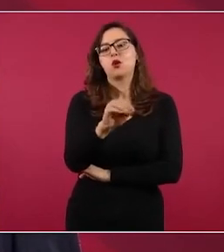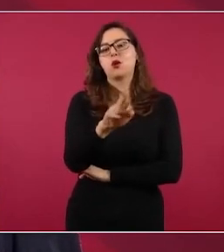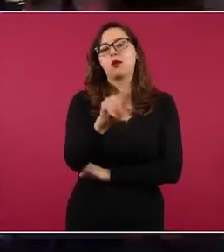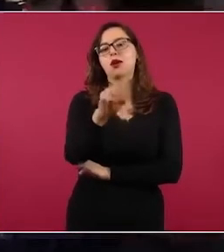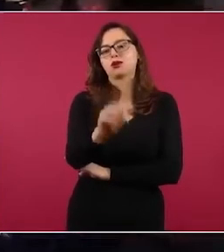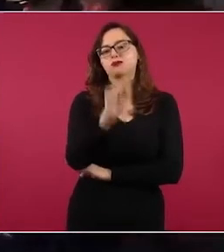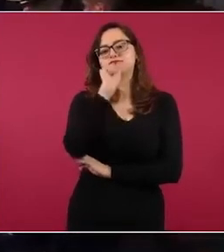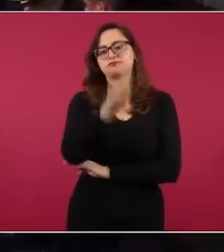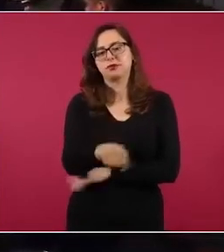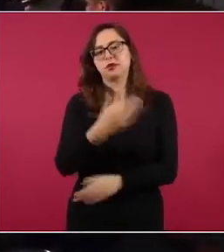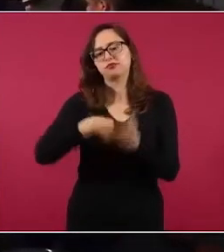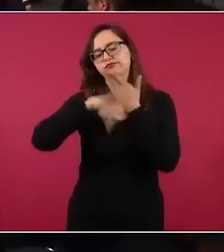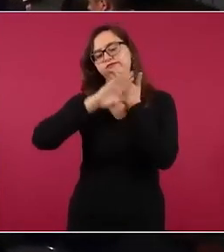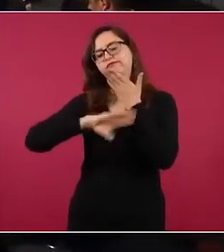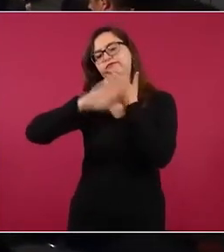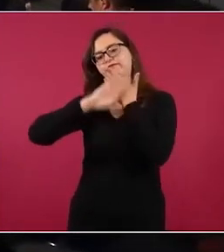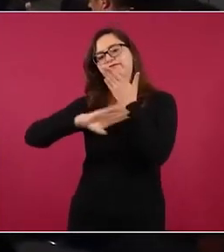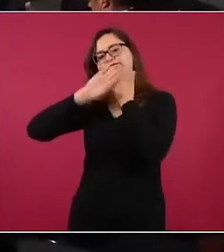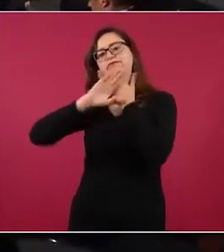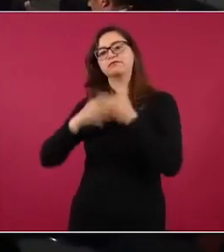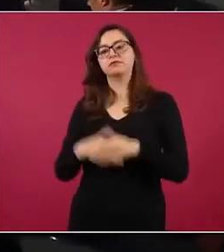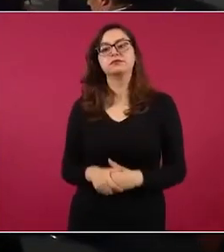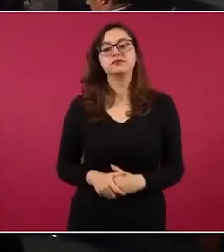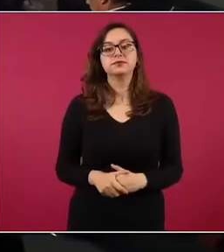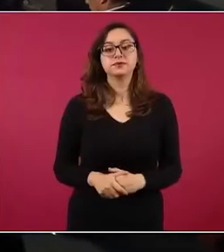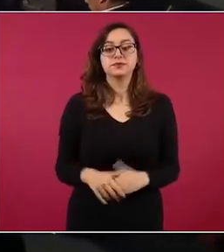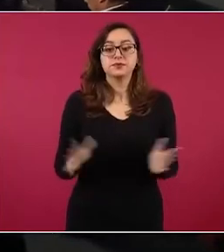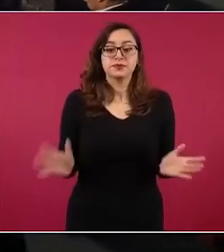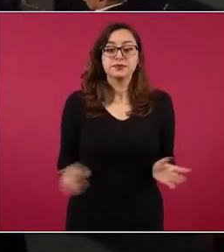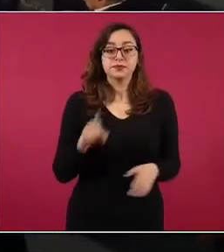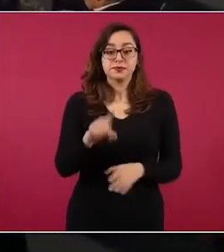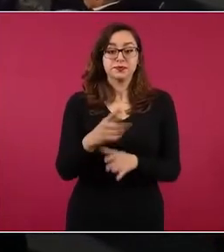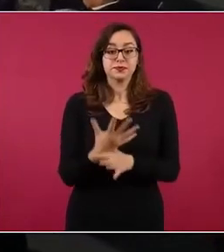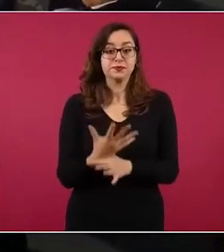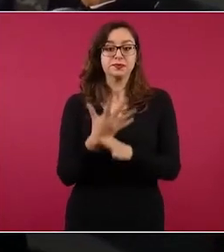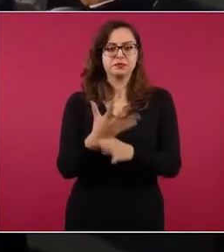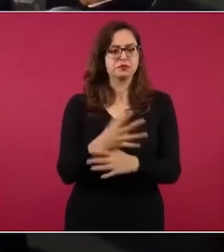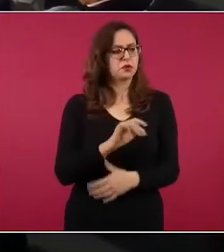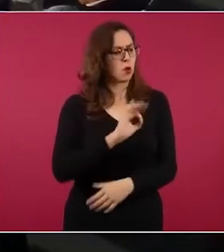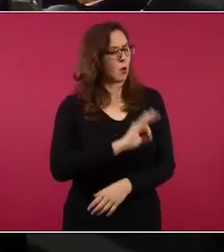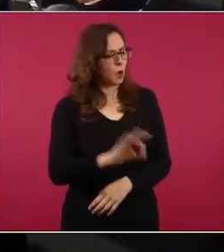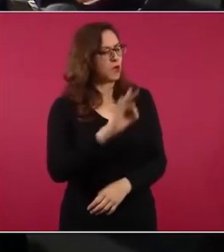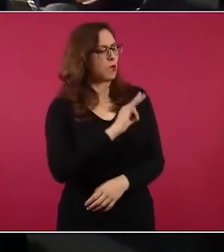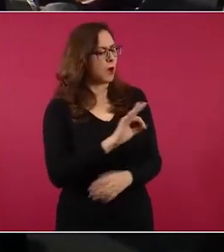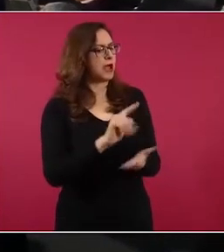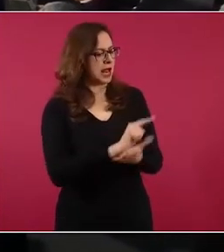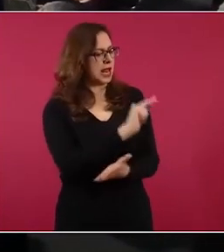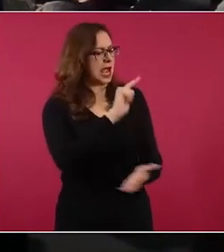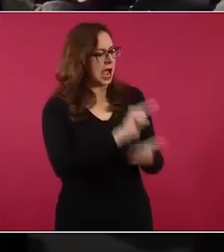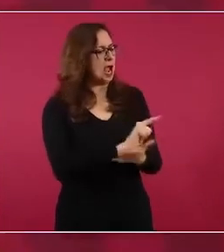Me alegaban de que era un asunto legal y yo les contestaba de que sí,